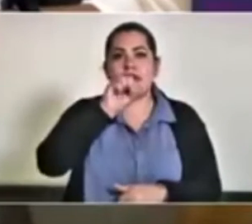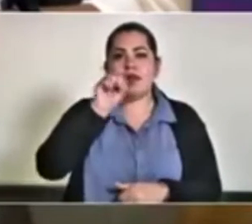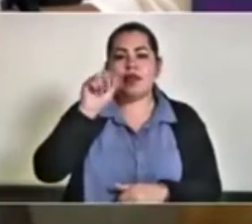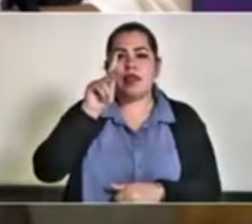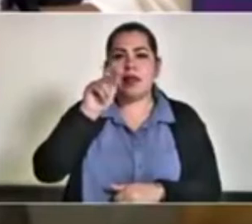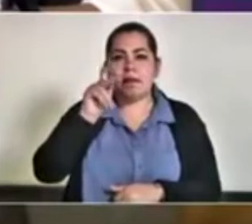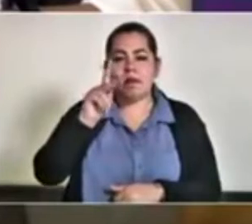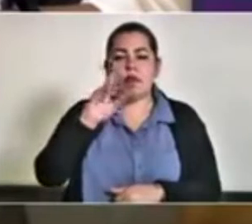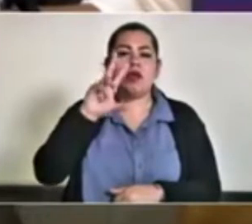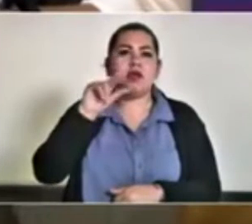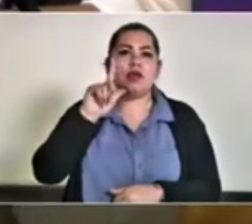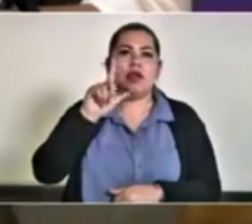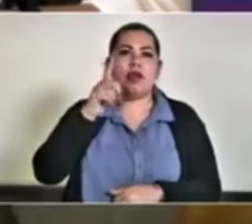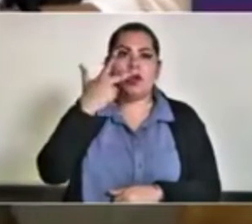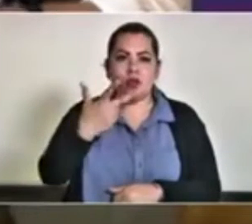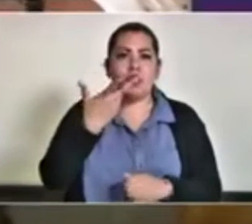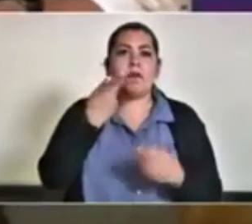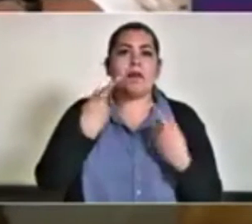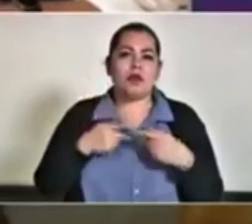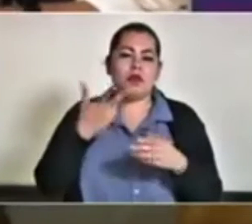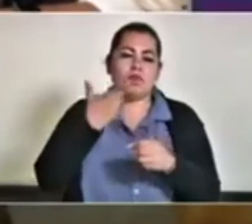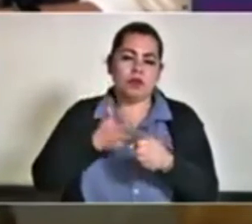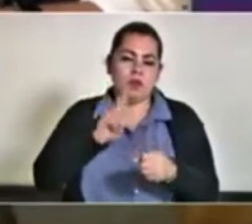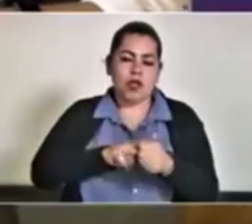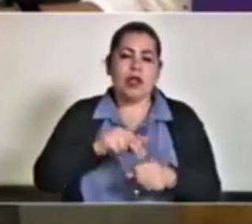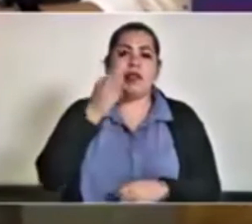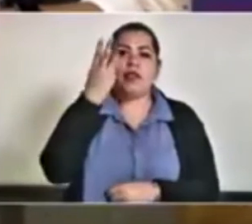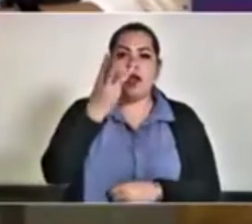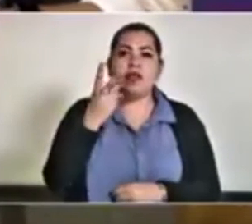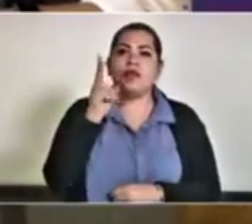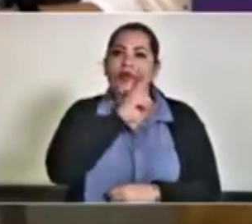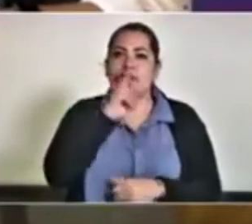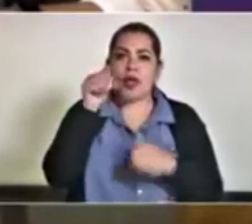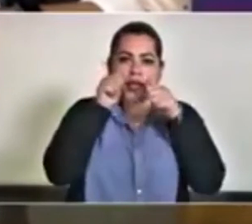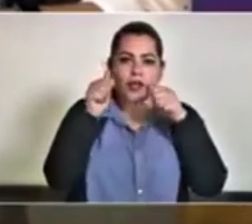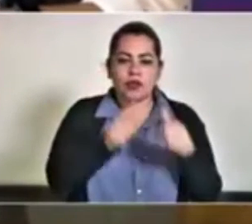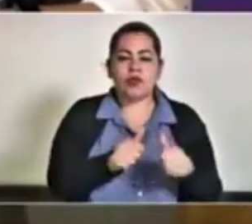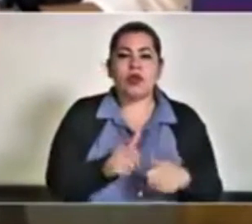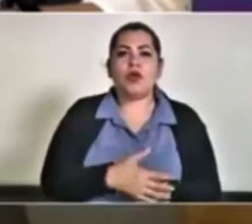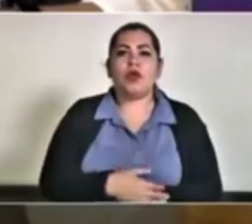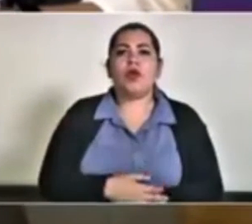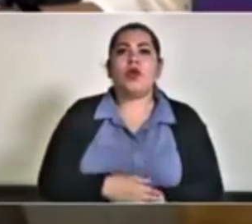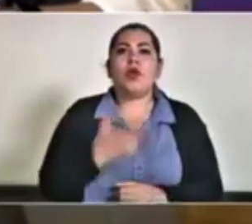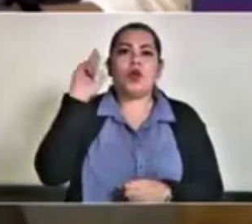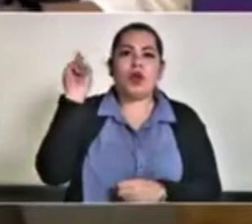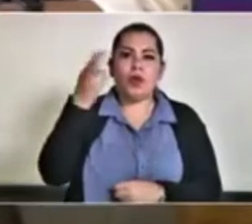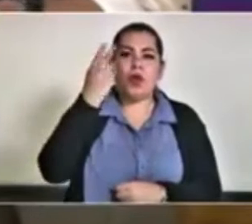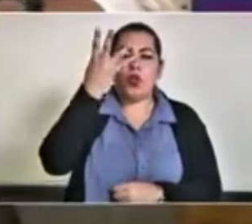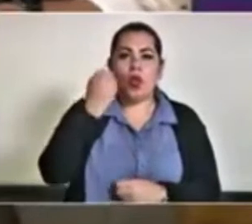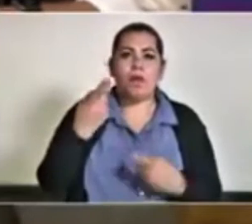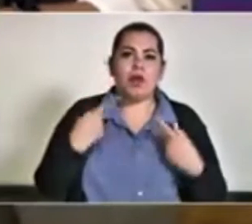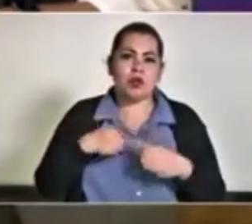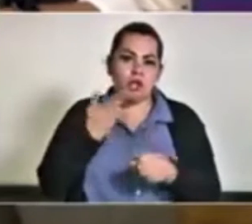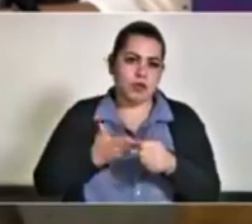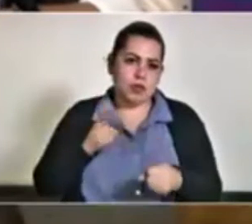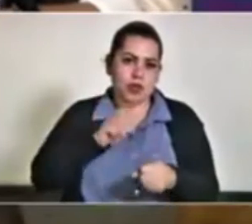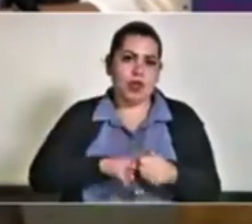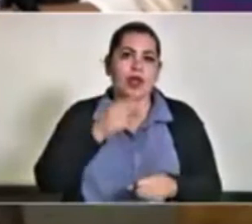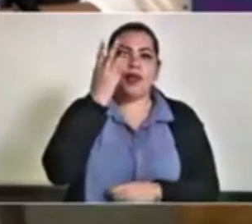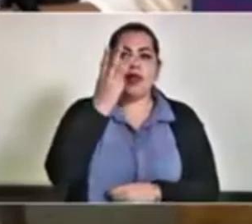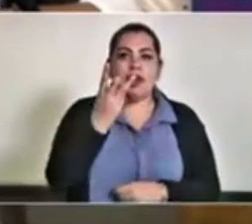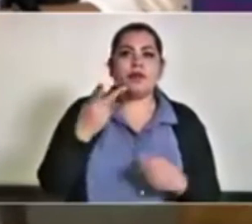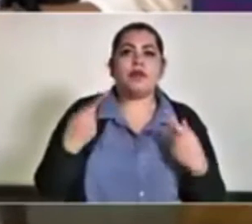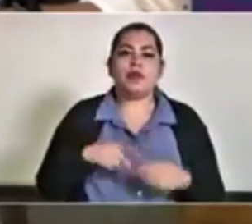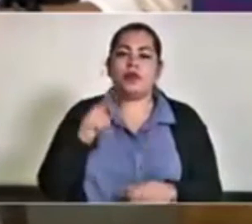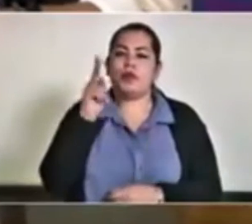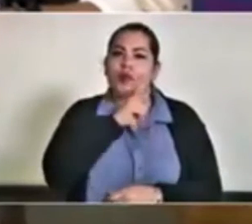78 hospitalizados y 13 ventiladores. El universitario, 9 hospitalizados y 3